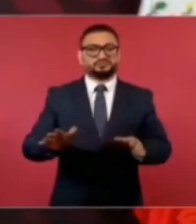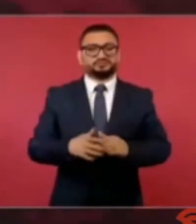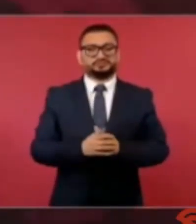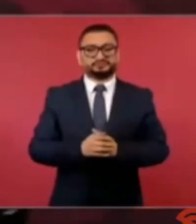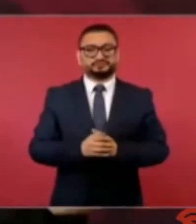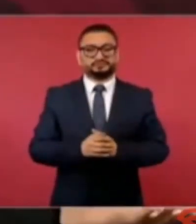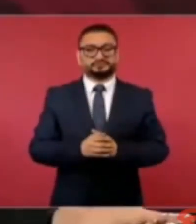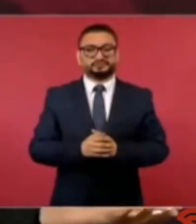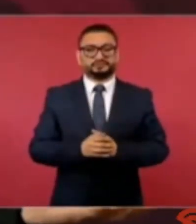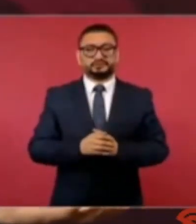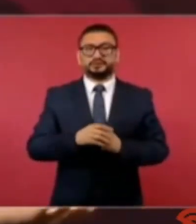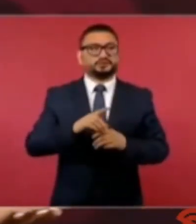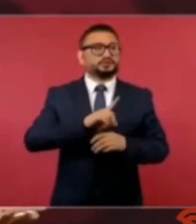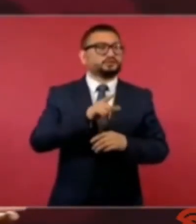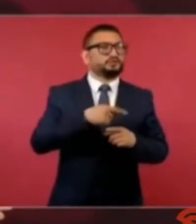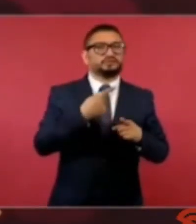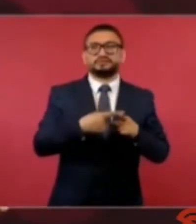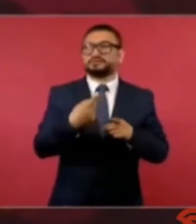¿y con quién lo hacemos?